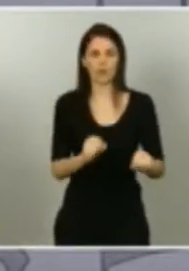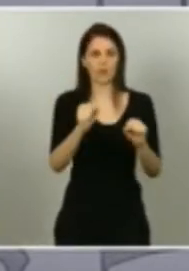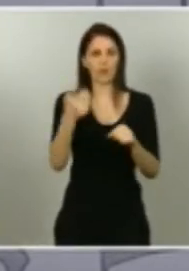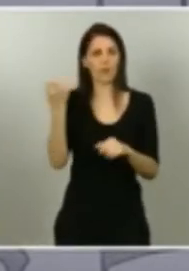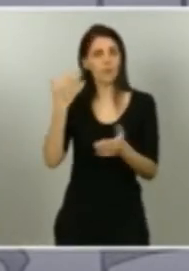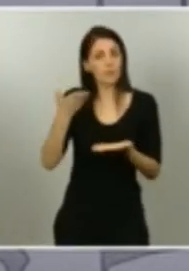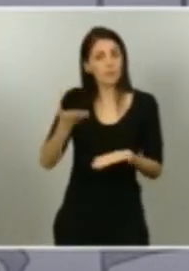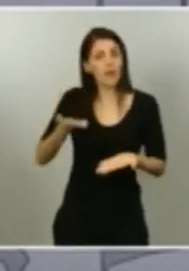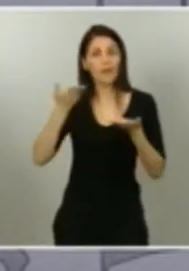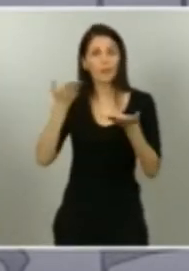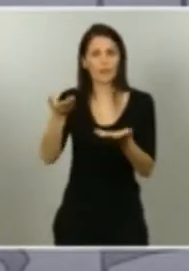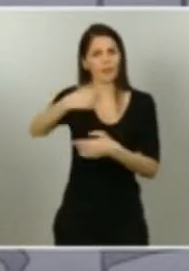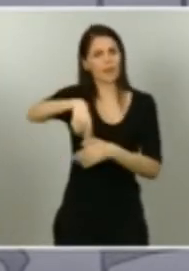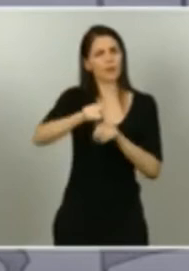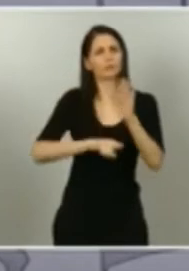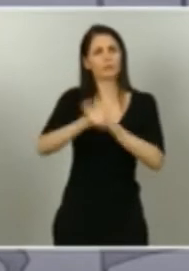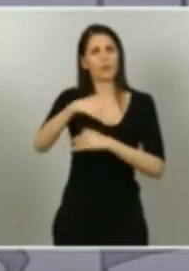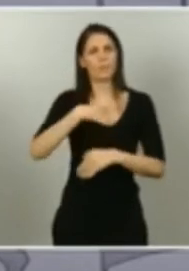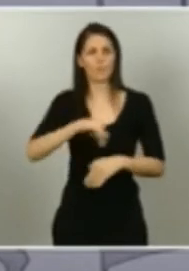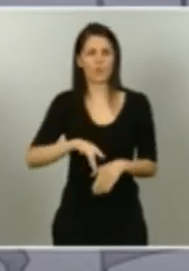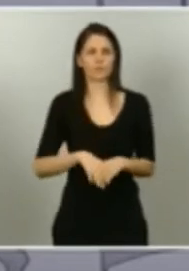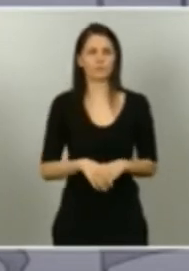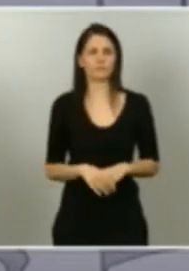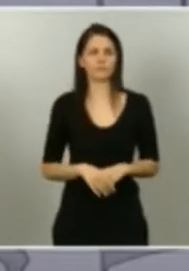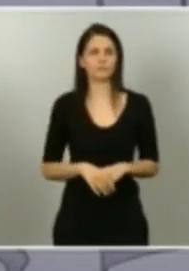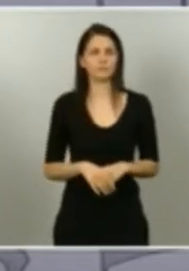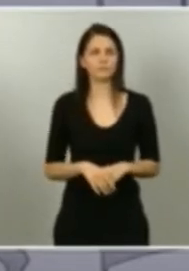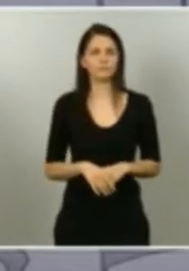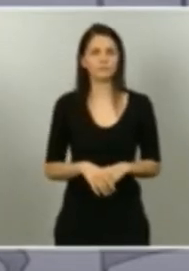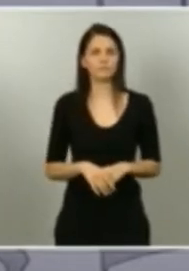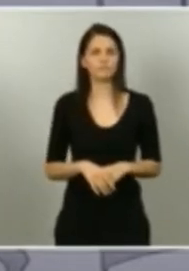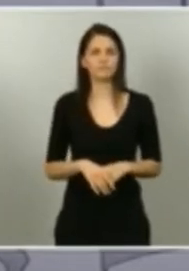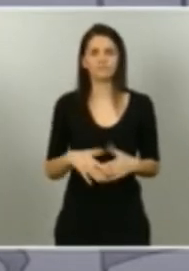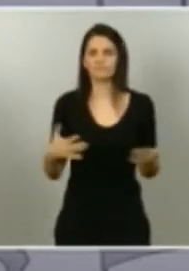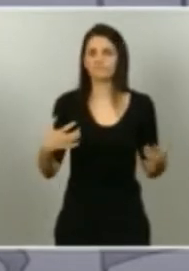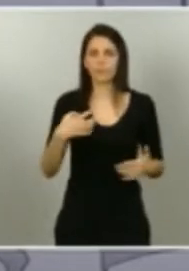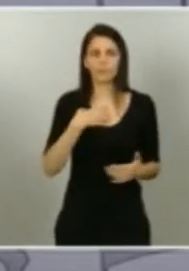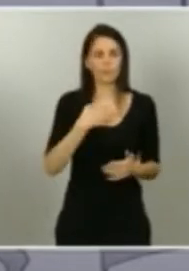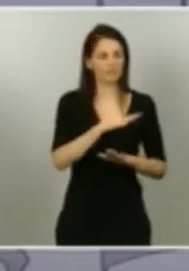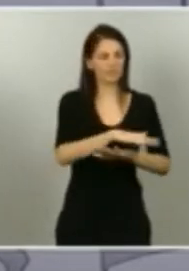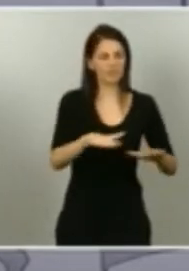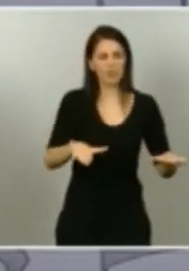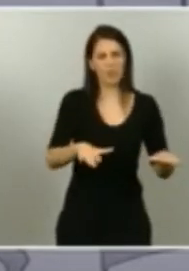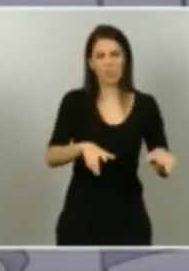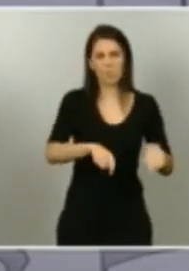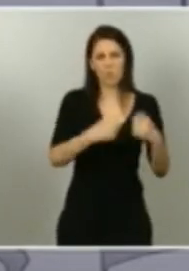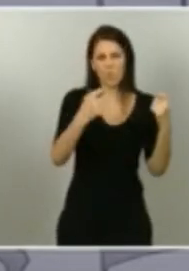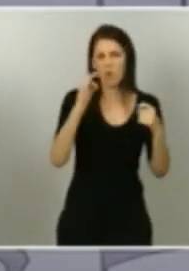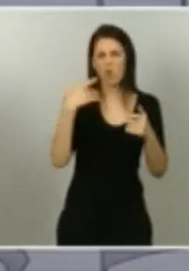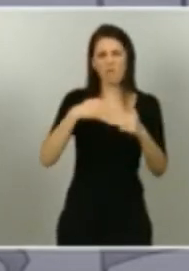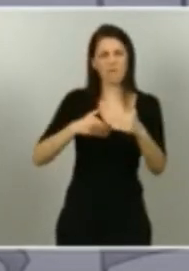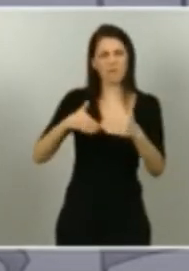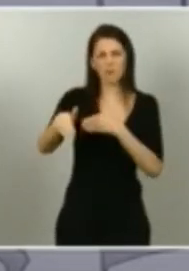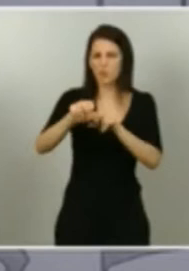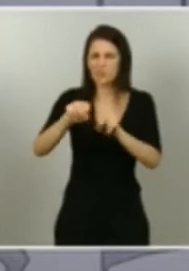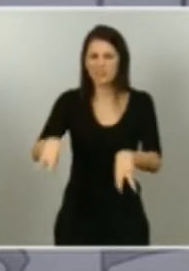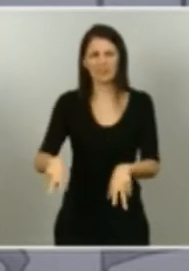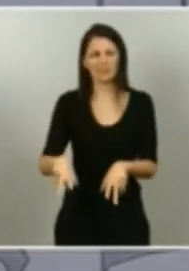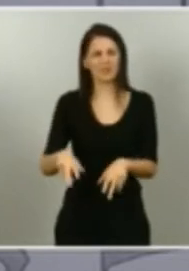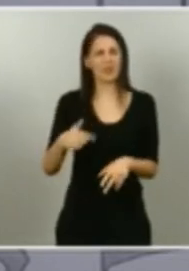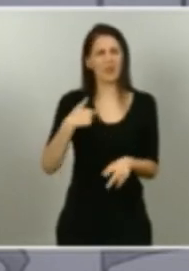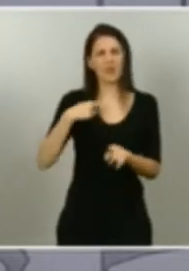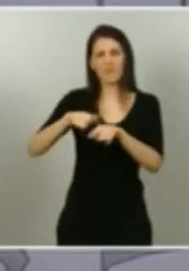No vamos a permitir más infancias rotas, más generaciones sin futuro o más familias sin esperanzas.